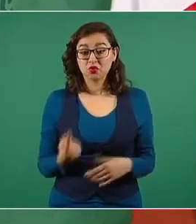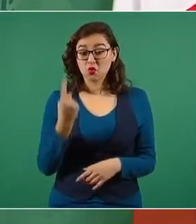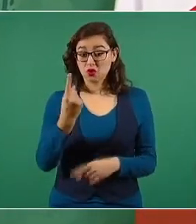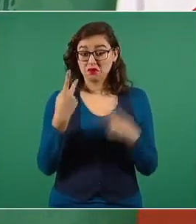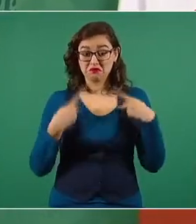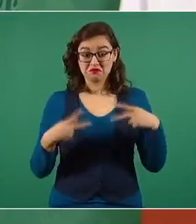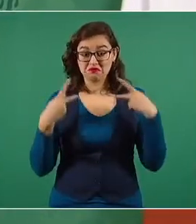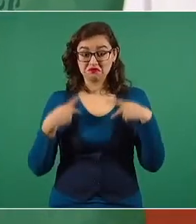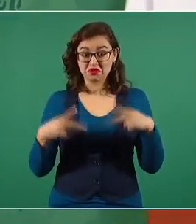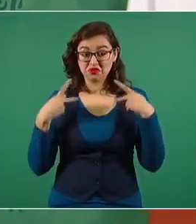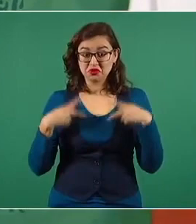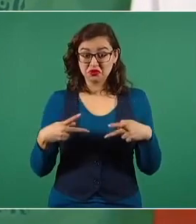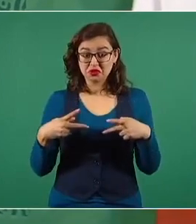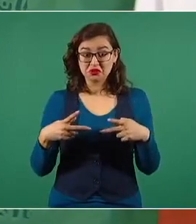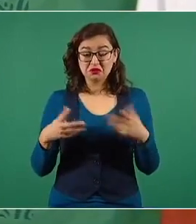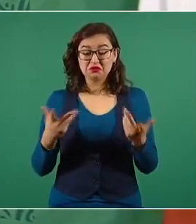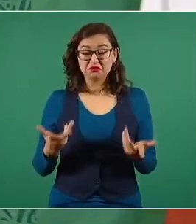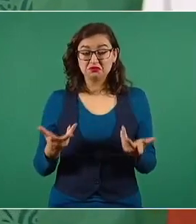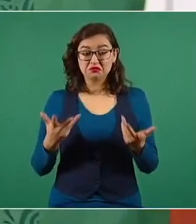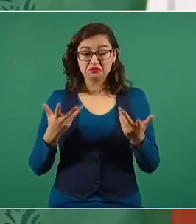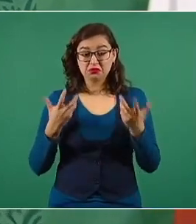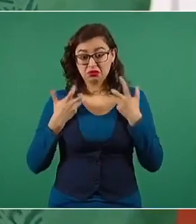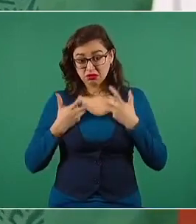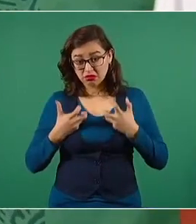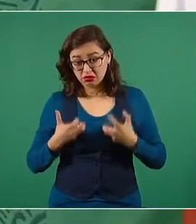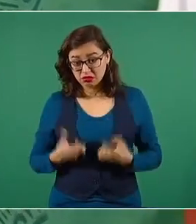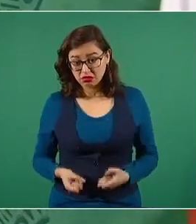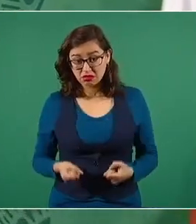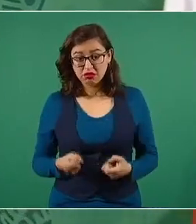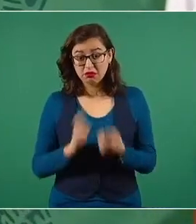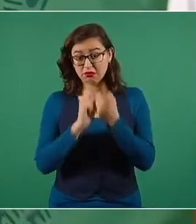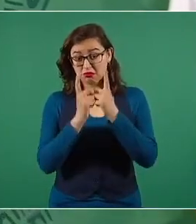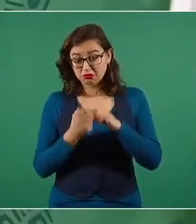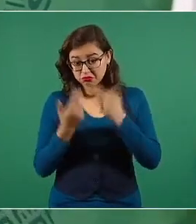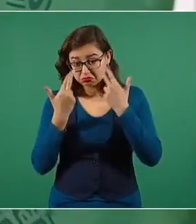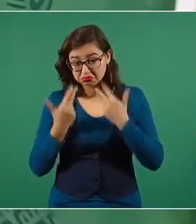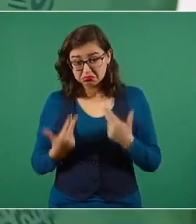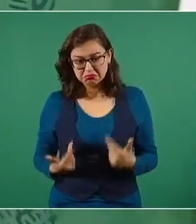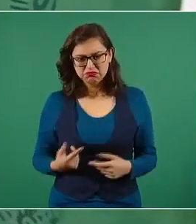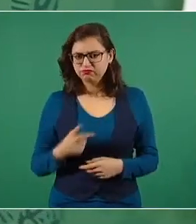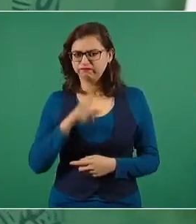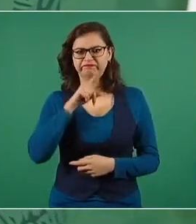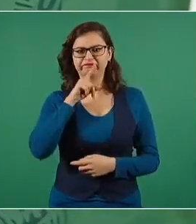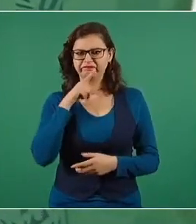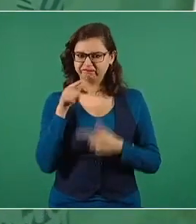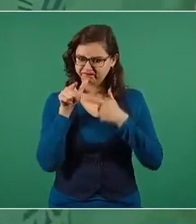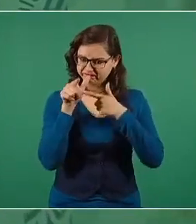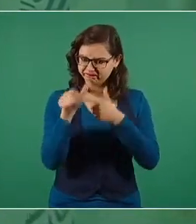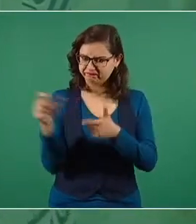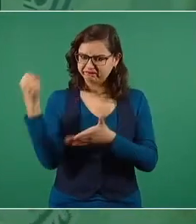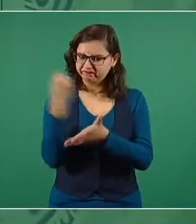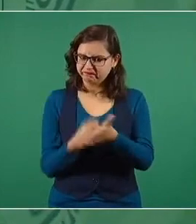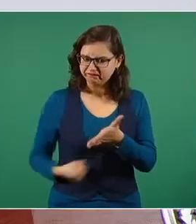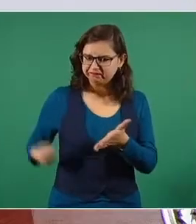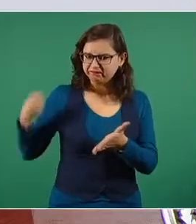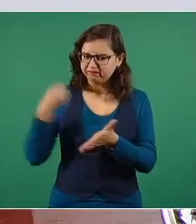El pueblo, los pobres. Esos no,